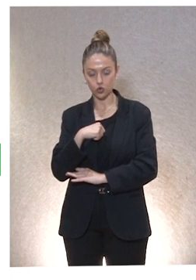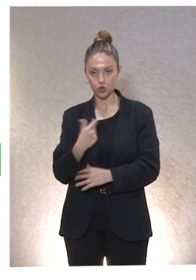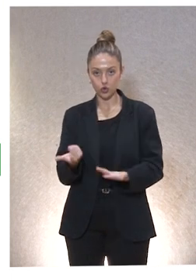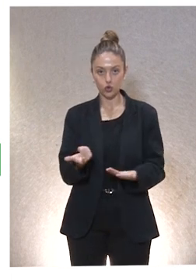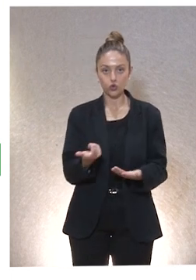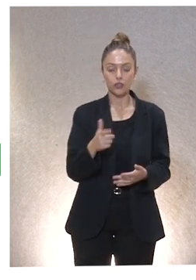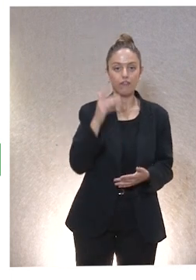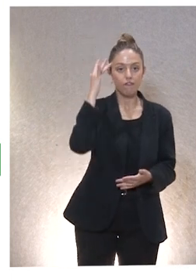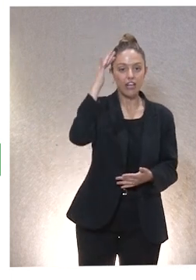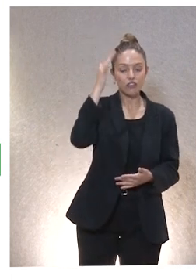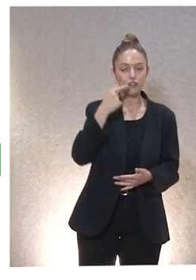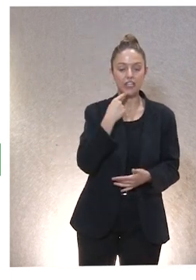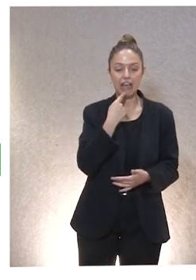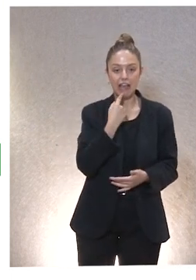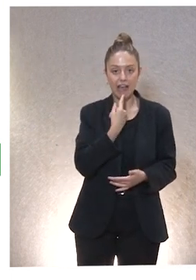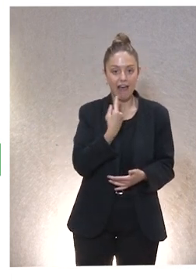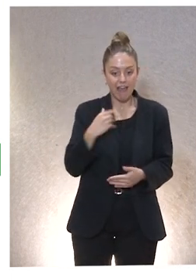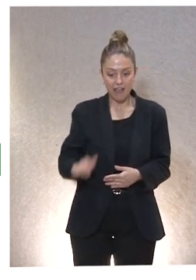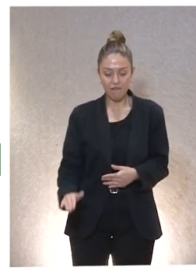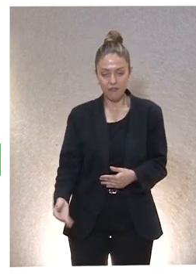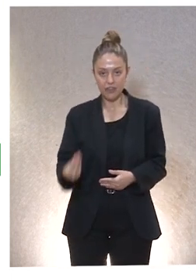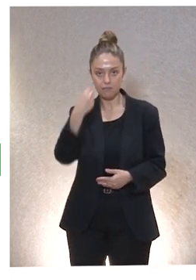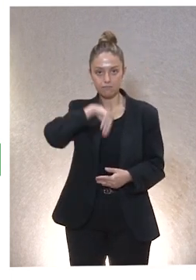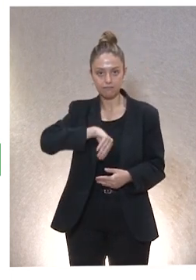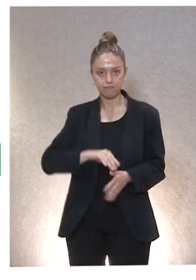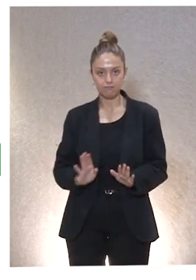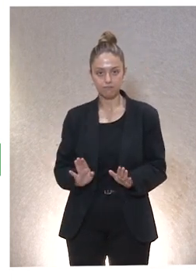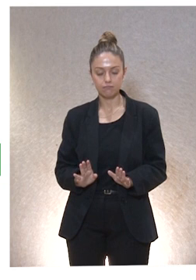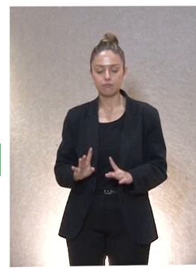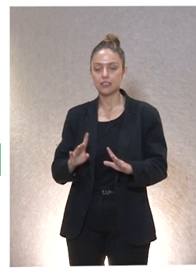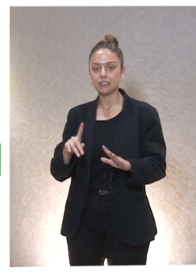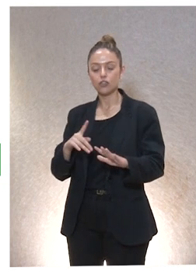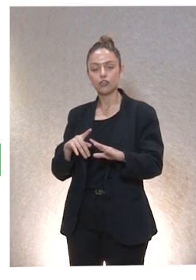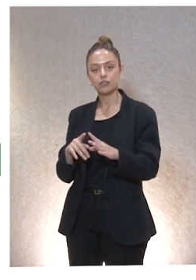Hobbes se ha saltado ya, se ha tragado la infancia. Después seguimos.